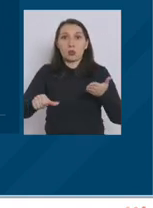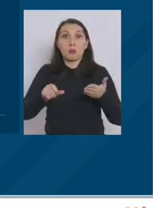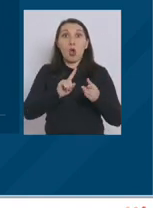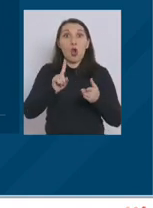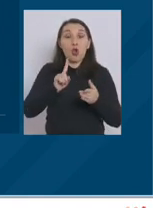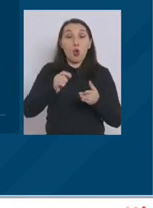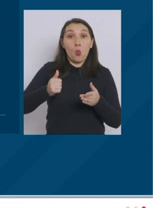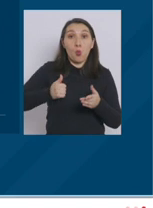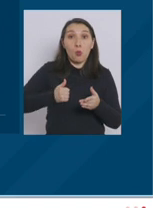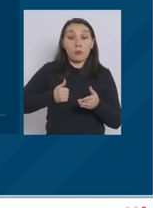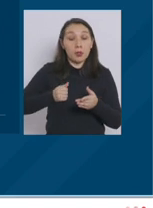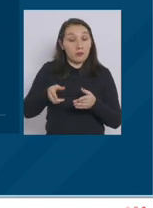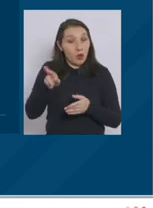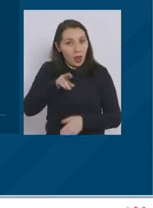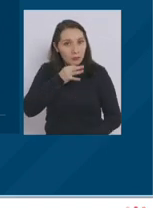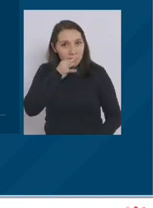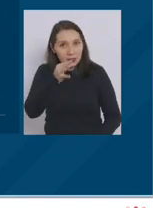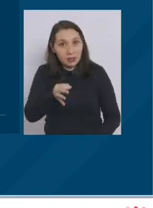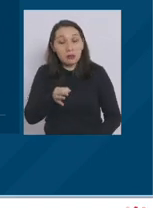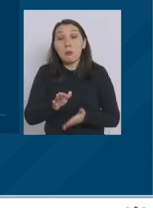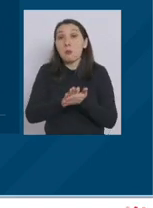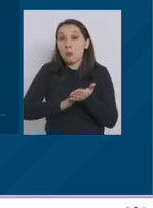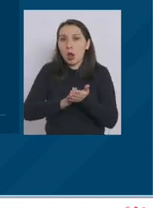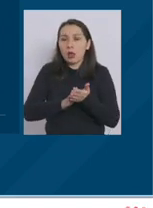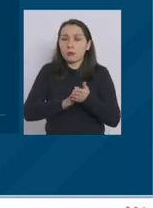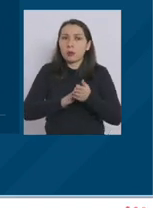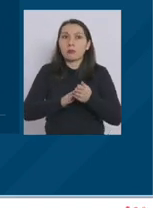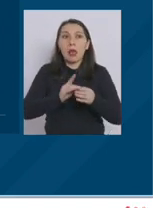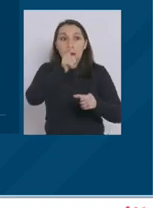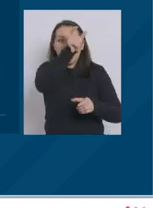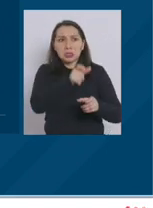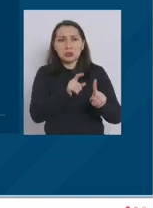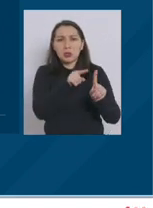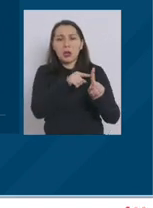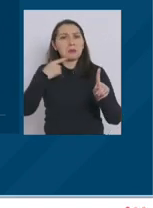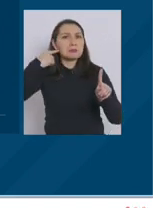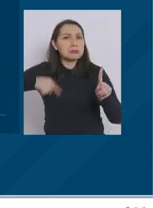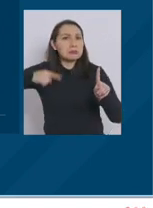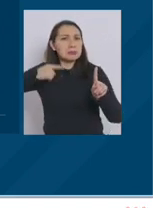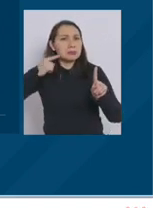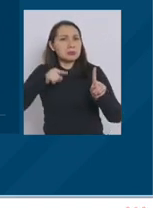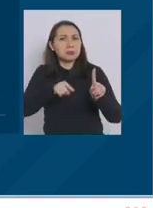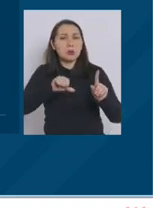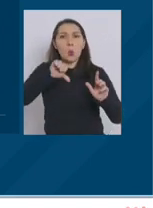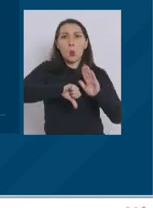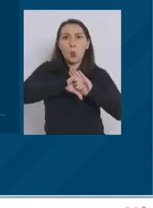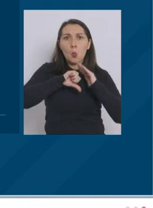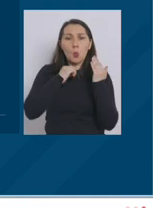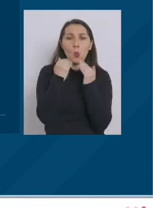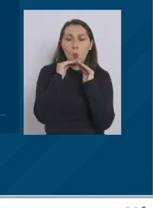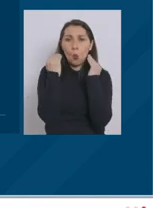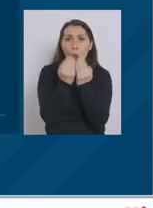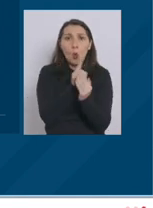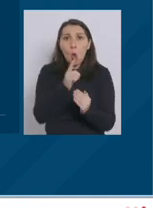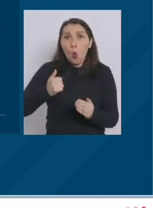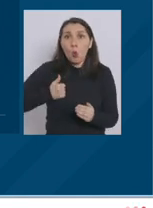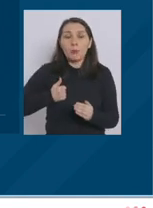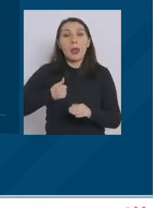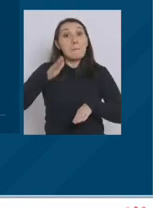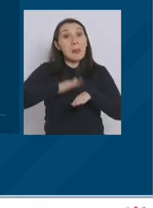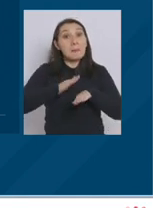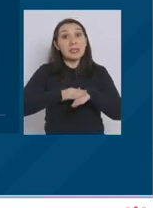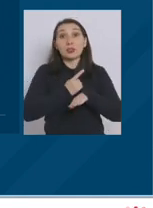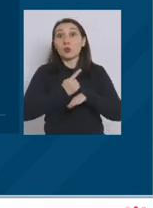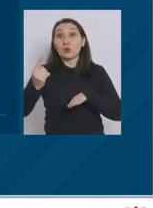sumario. Reitero, si se aplica un sumario sanitario por incumplimiento de aislamiento, su pase de movilidad